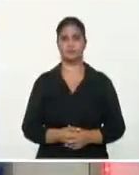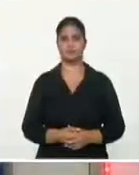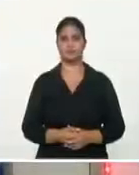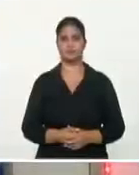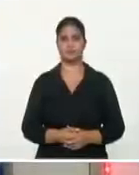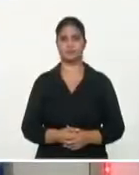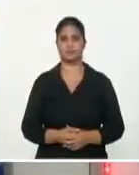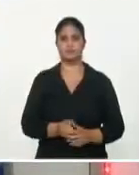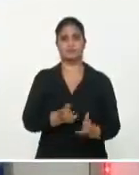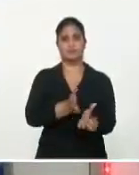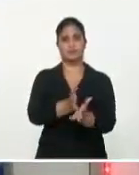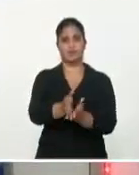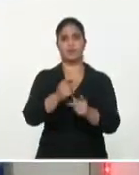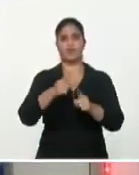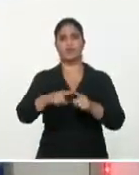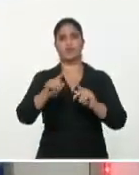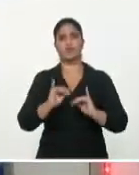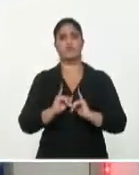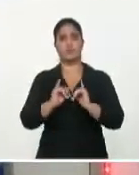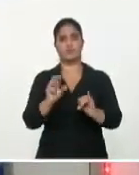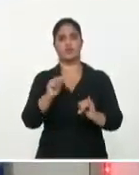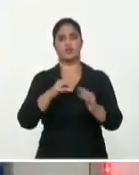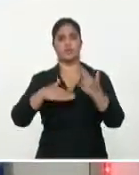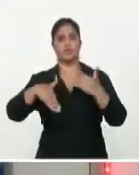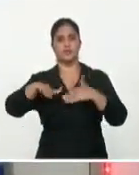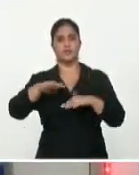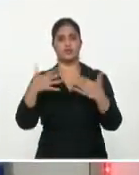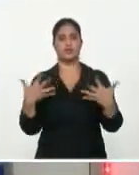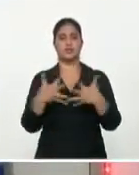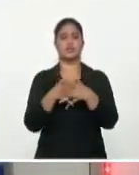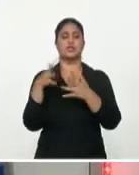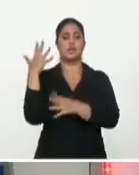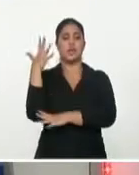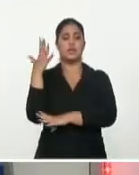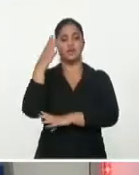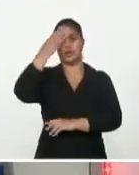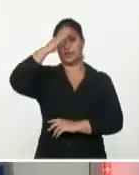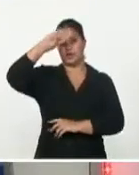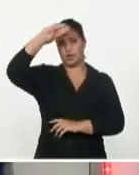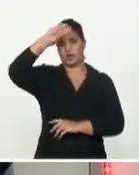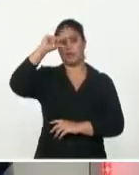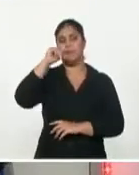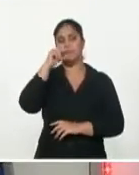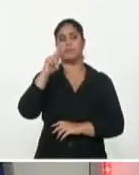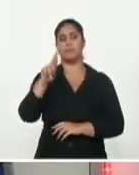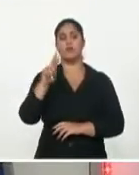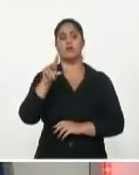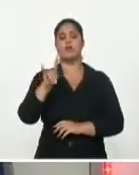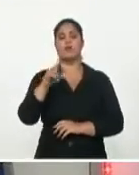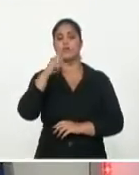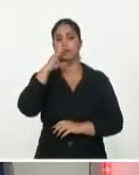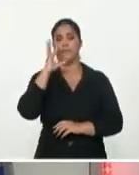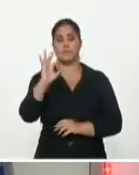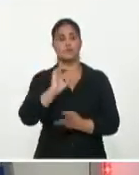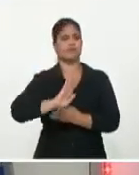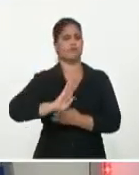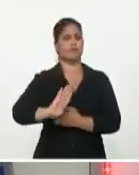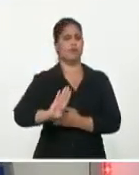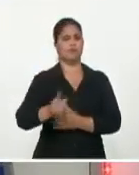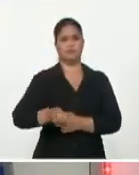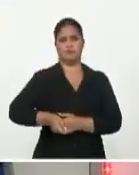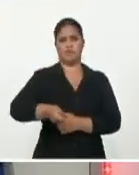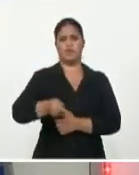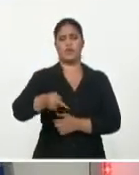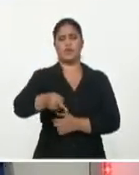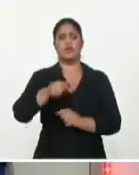Avanzamos con otros temas. El ministro de Relaciones Exteriores de Cuba, Bruno Rodríguez Parrilla, rechazó las declaraciones recientes del secretario de Estado norteamericano,